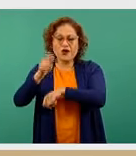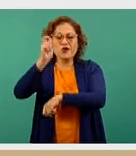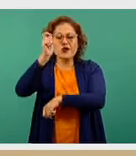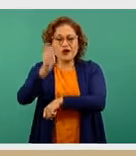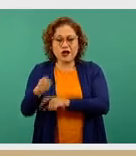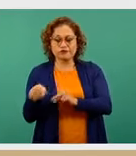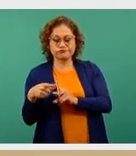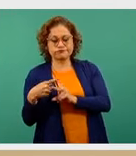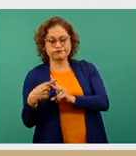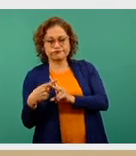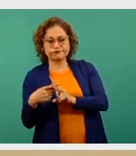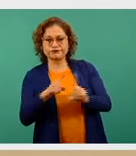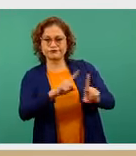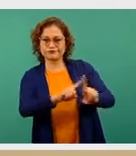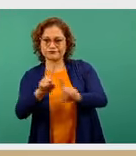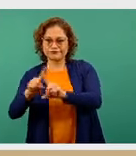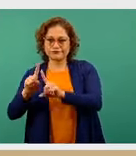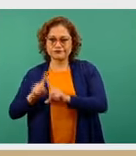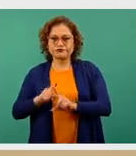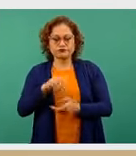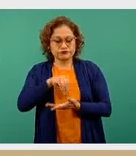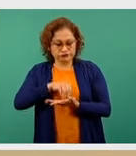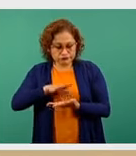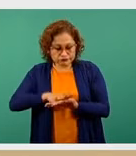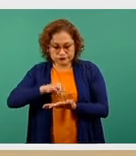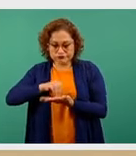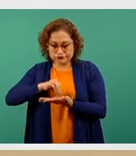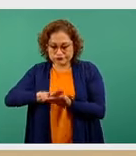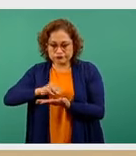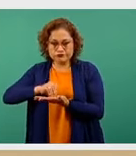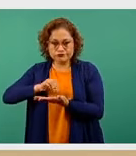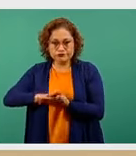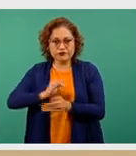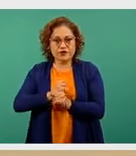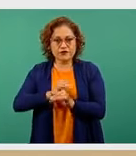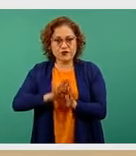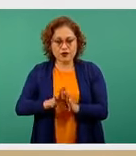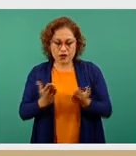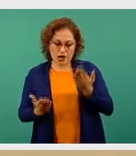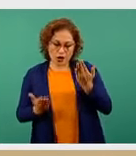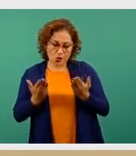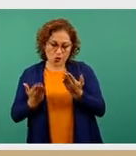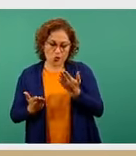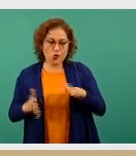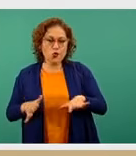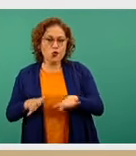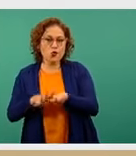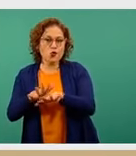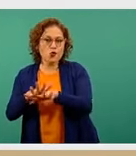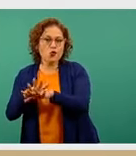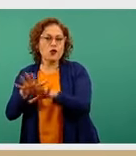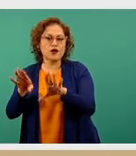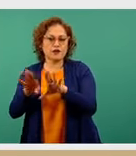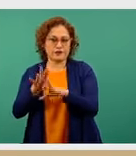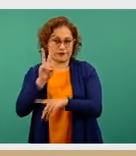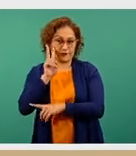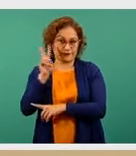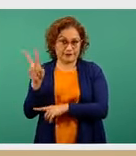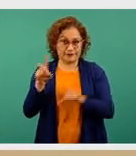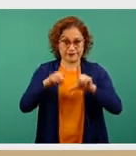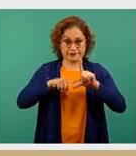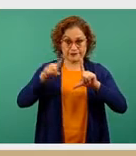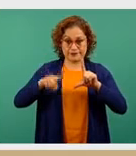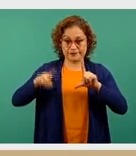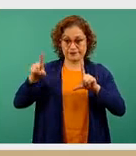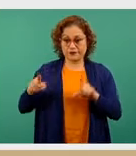ayudan a evidenciar cómo va comportándose la epidemia y en este momento, como hemos visto en las últimas semanas, pues